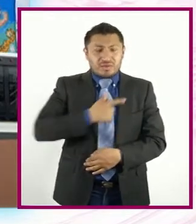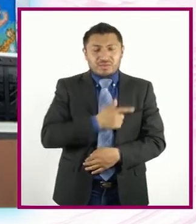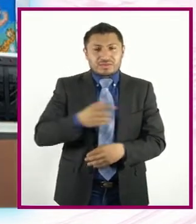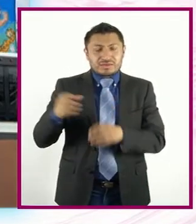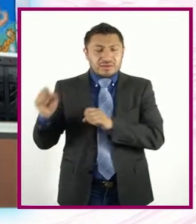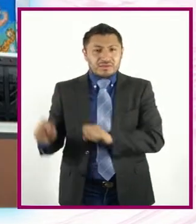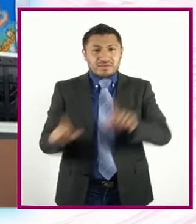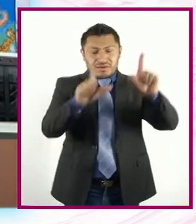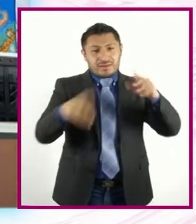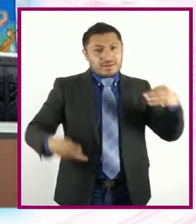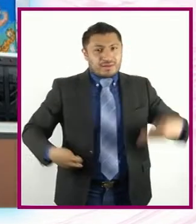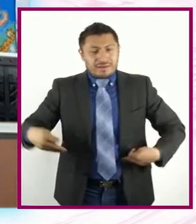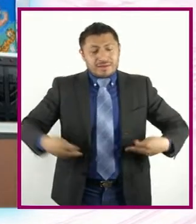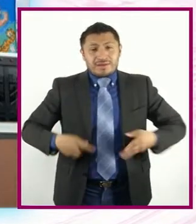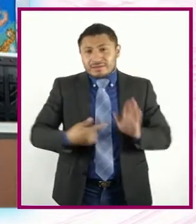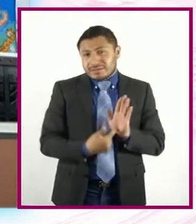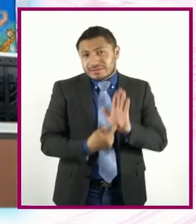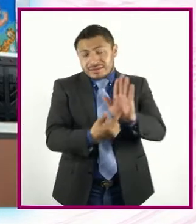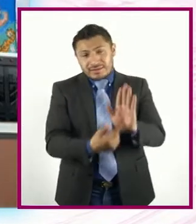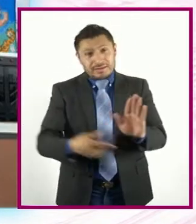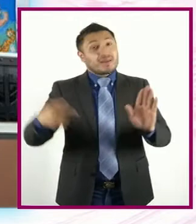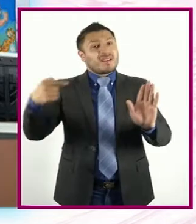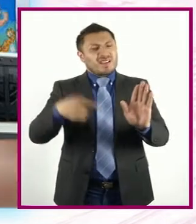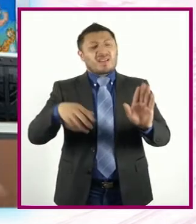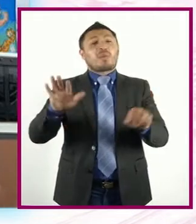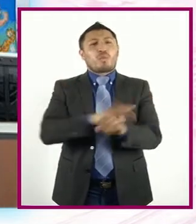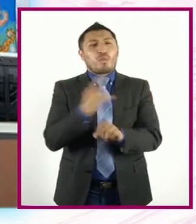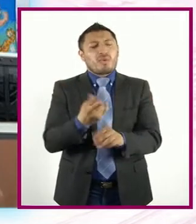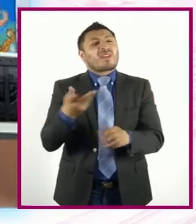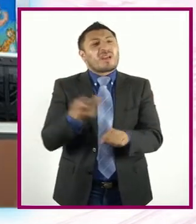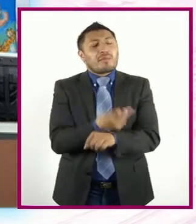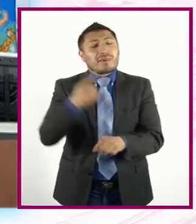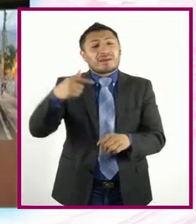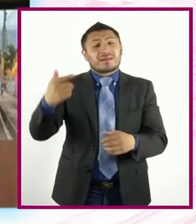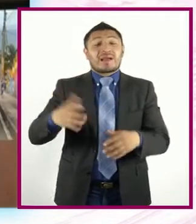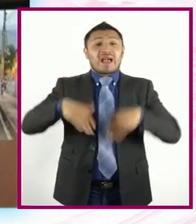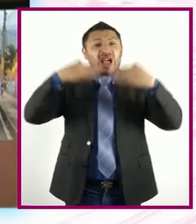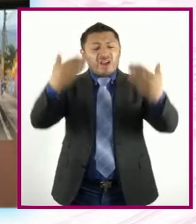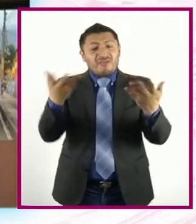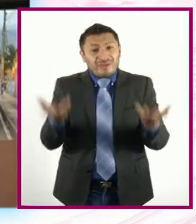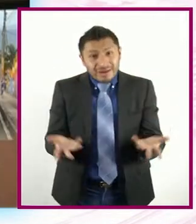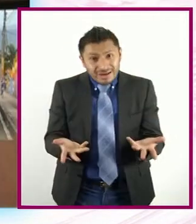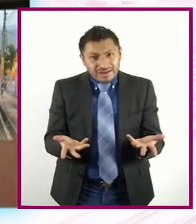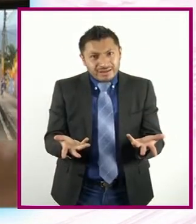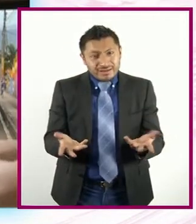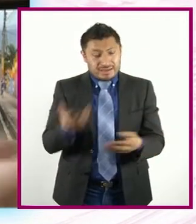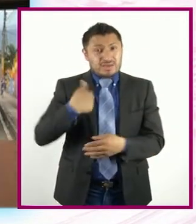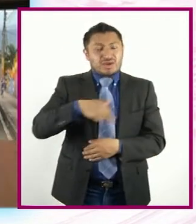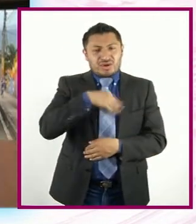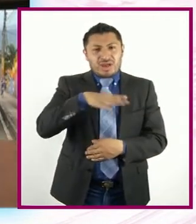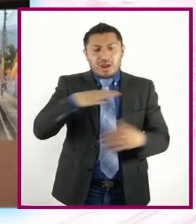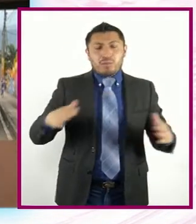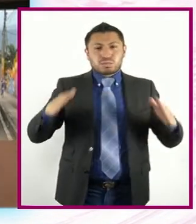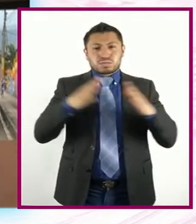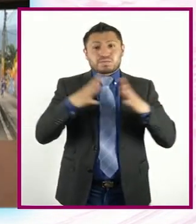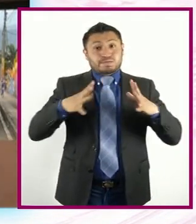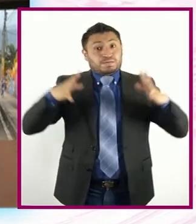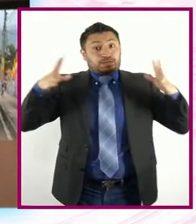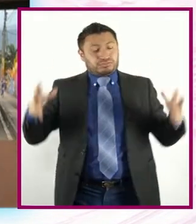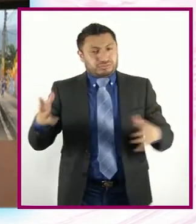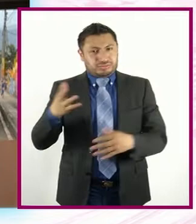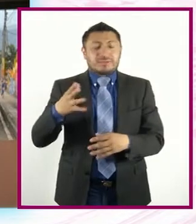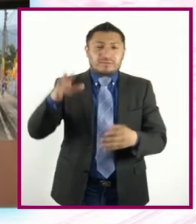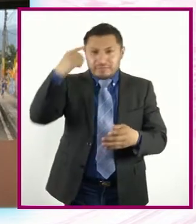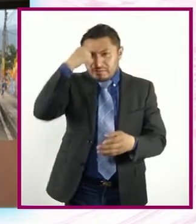escena Y siempre preguntarnos Por qué es lo que pasa Afuera Del teatro Porque nosotros Tenemos una casona Grande Que hemos adaptado